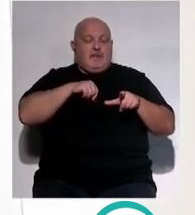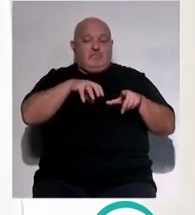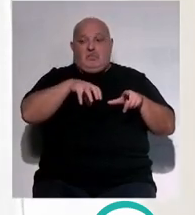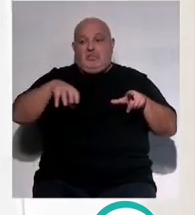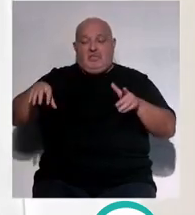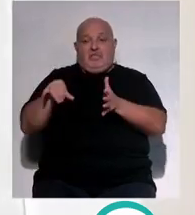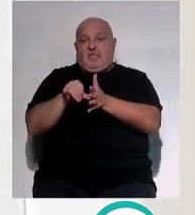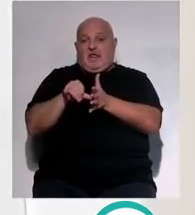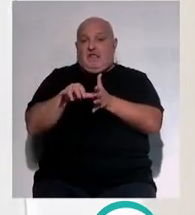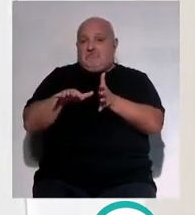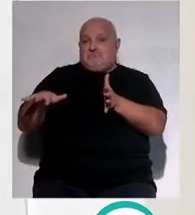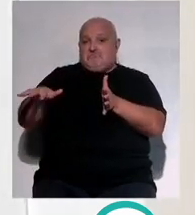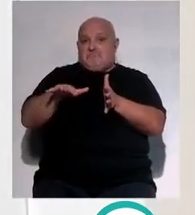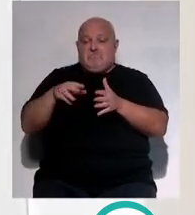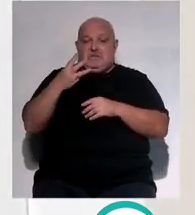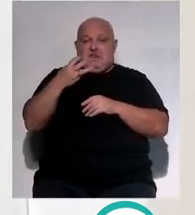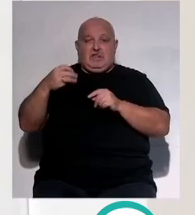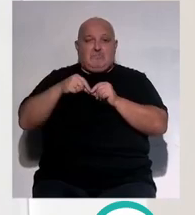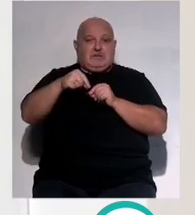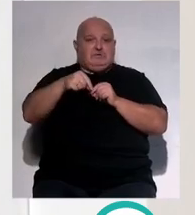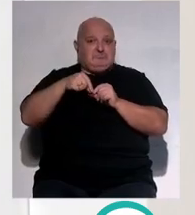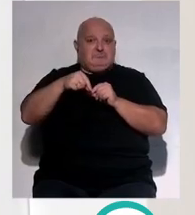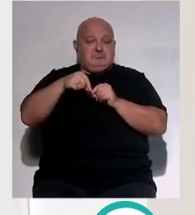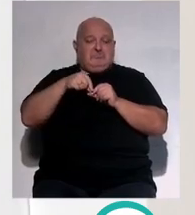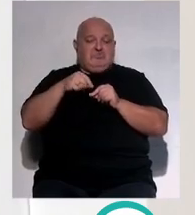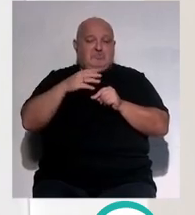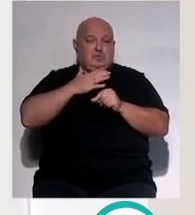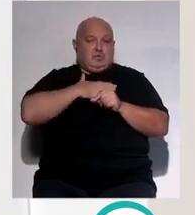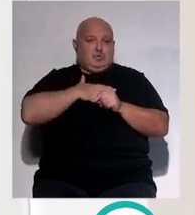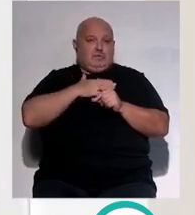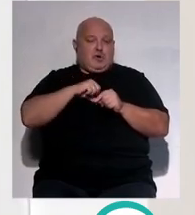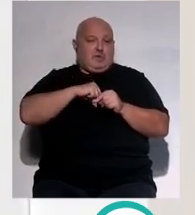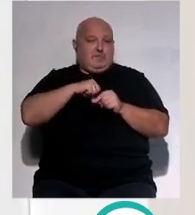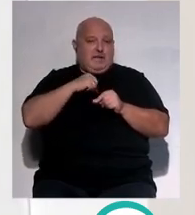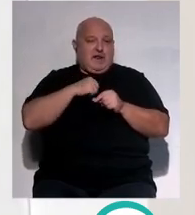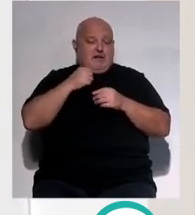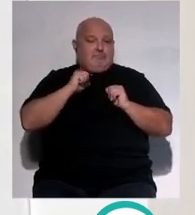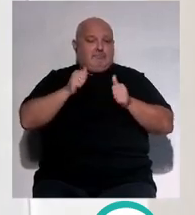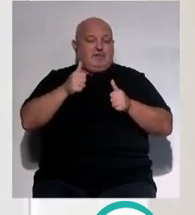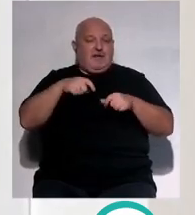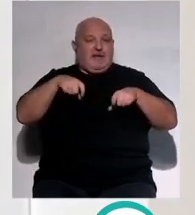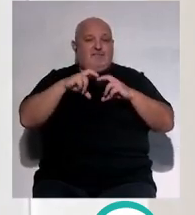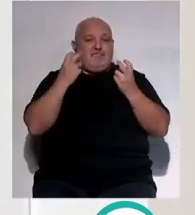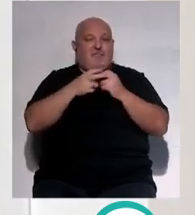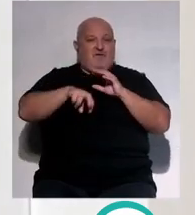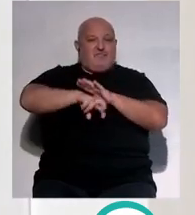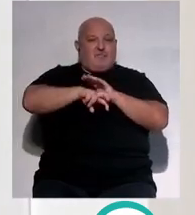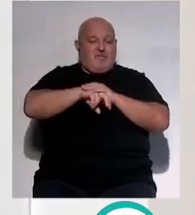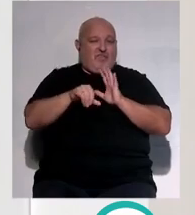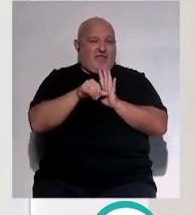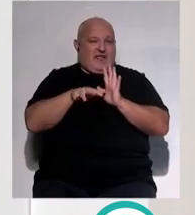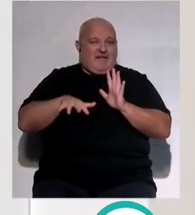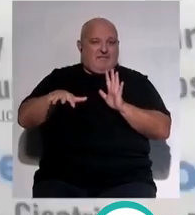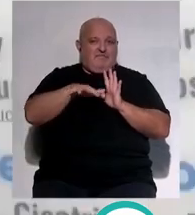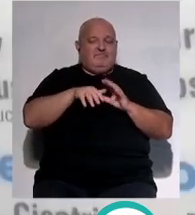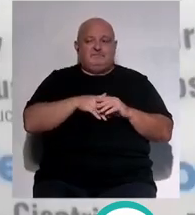puesto que está a 300 metros de la ubicación del hospital original en el estadio y